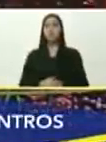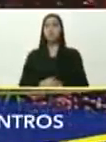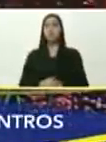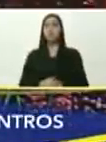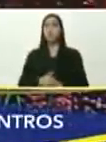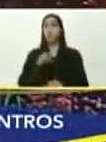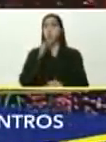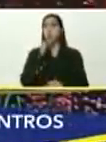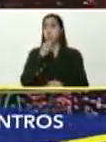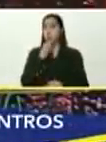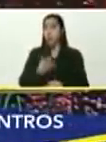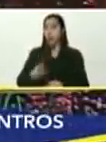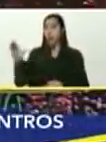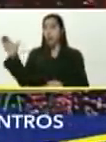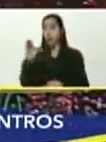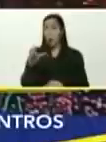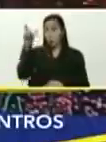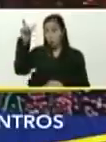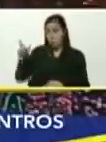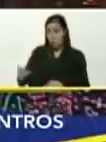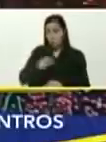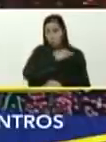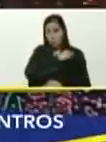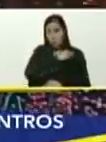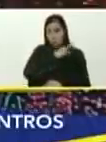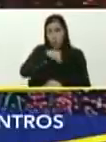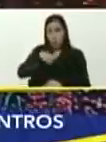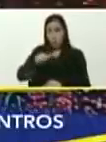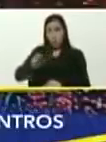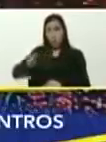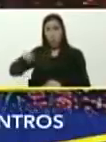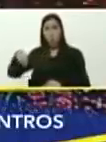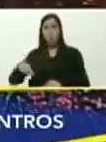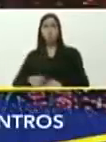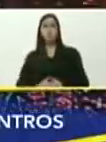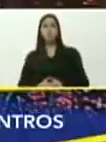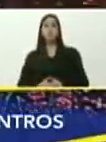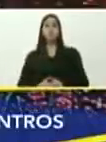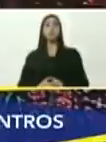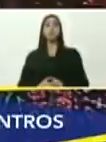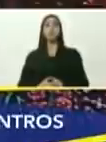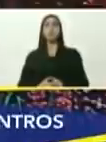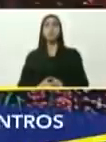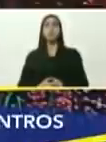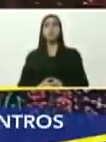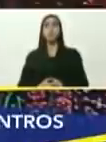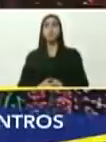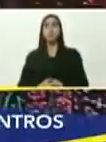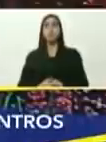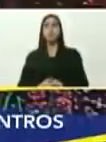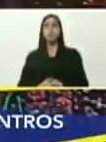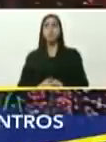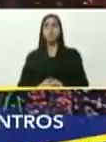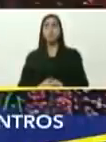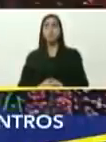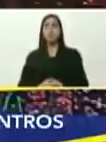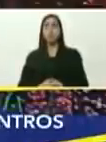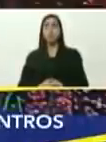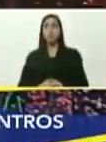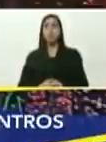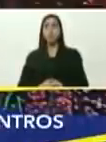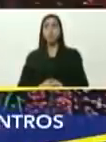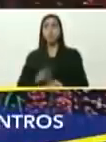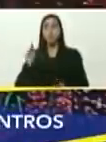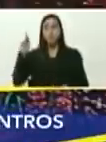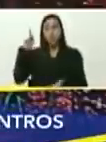noticias, para Caracas, Nahum Fernández, buenas noticias, para Caracas, allá, está el